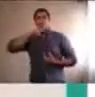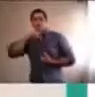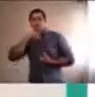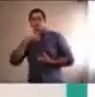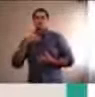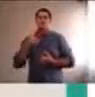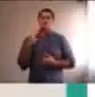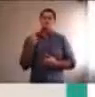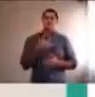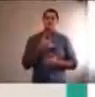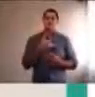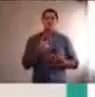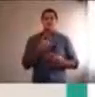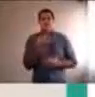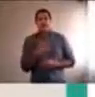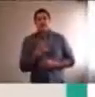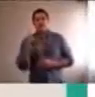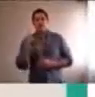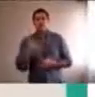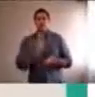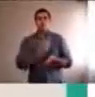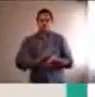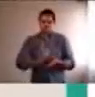distintas temas, sobre posibles,